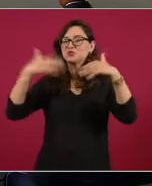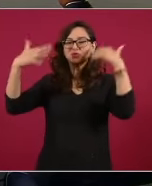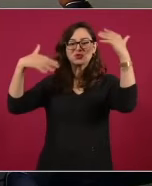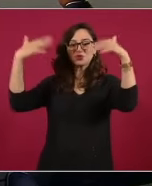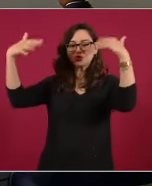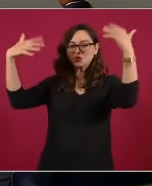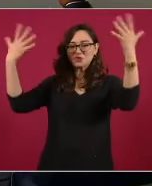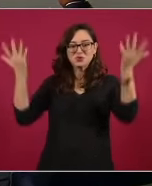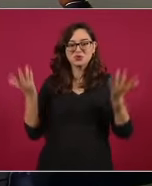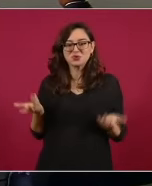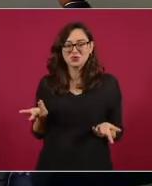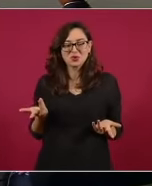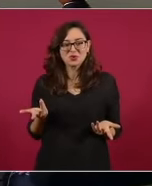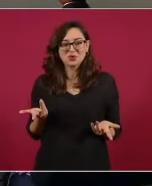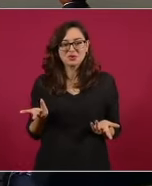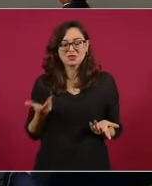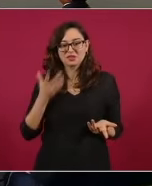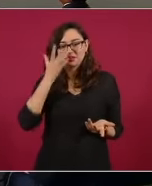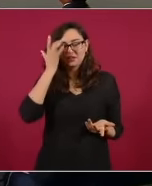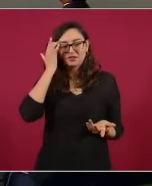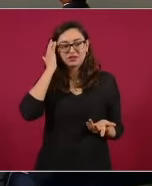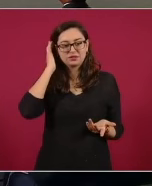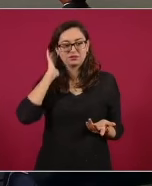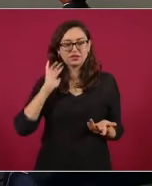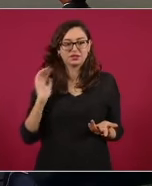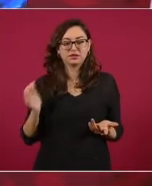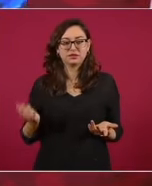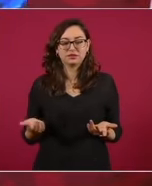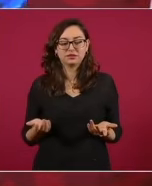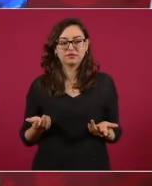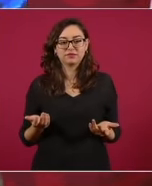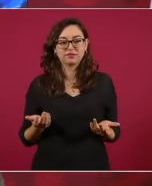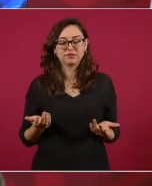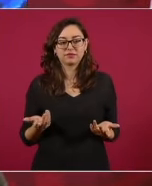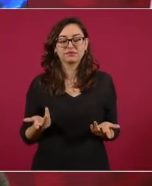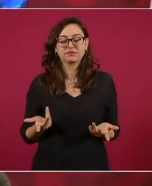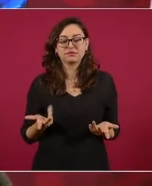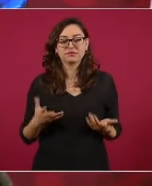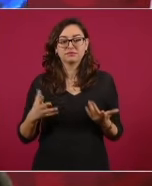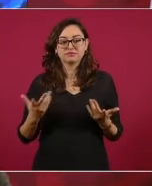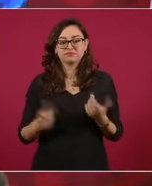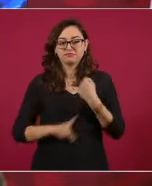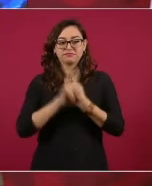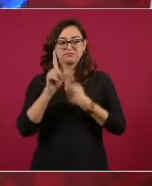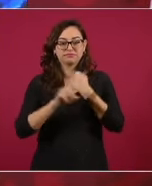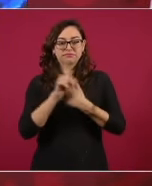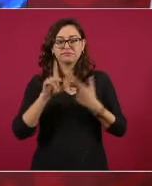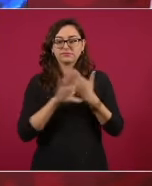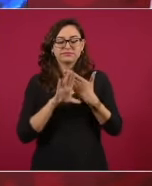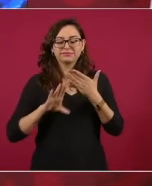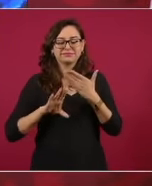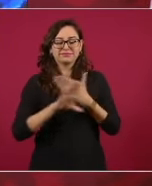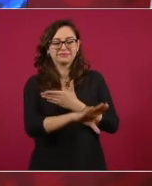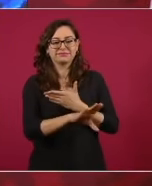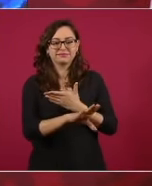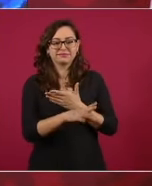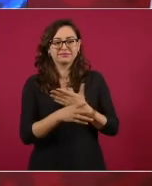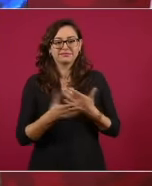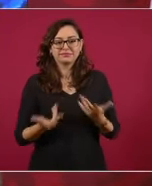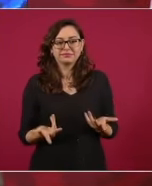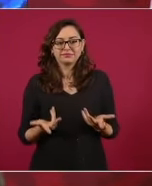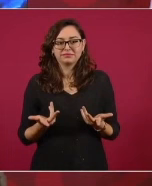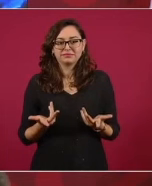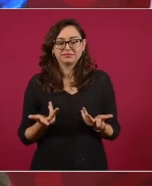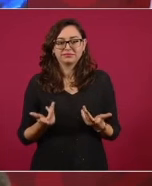se van a evitar, porque no se va a utilizar